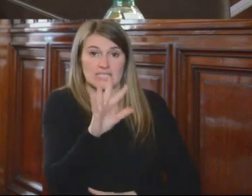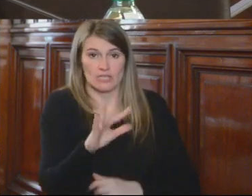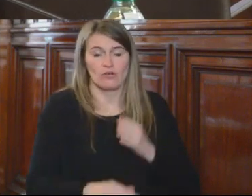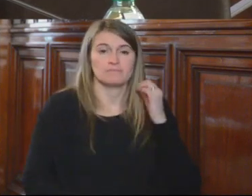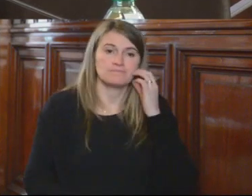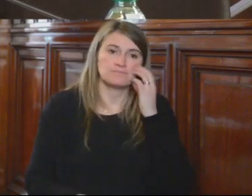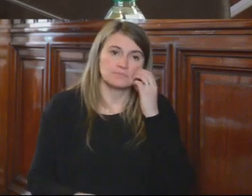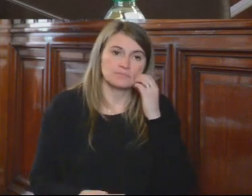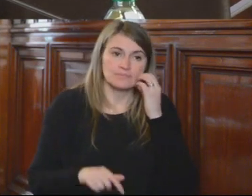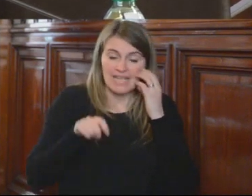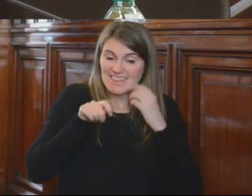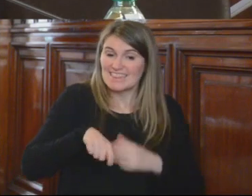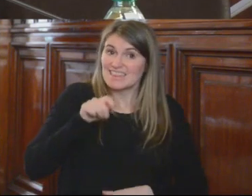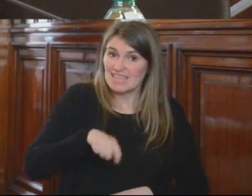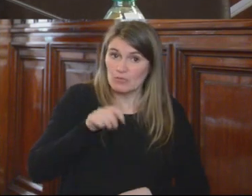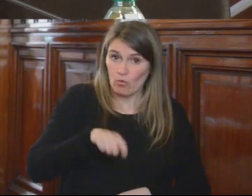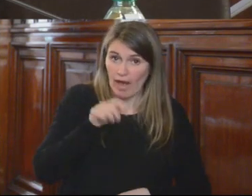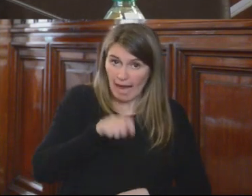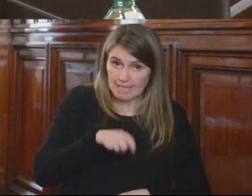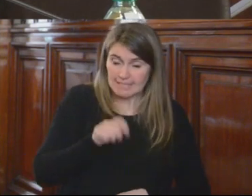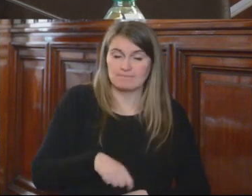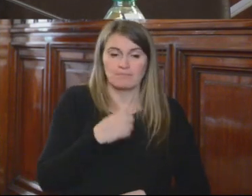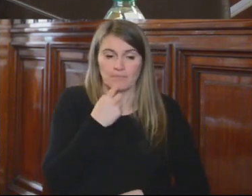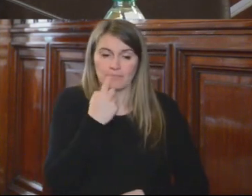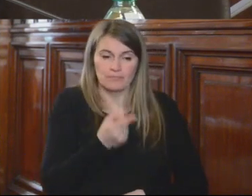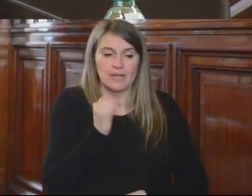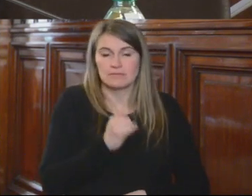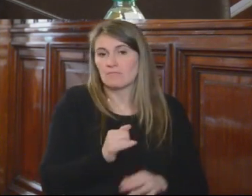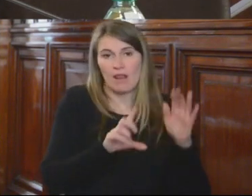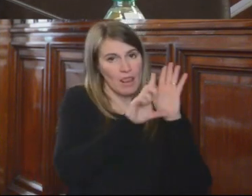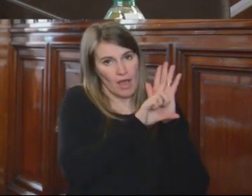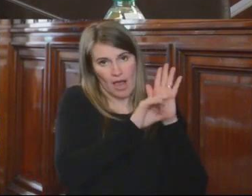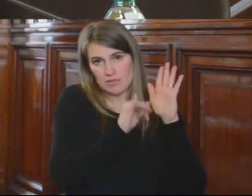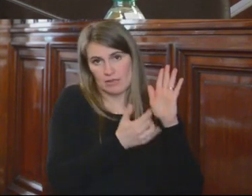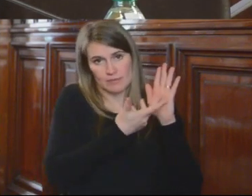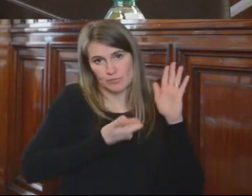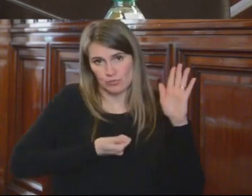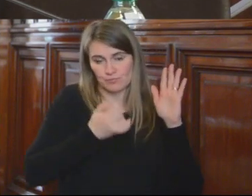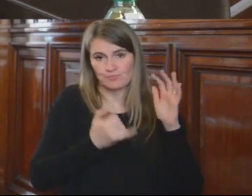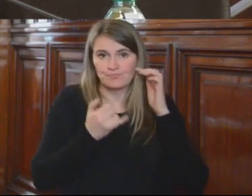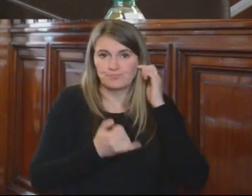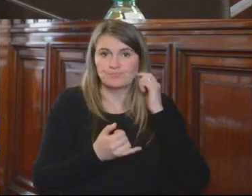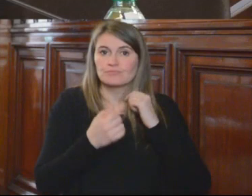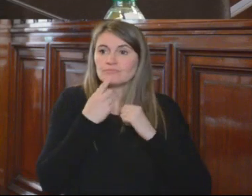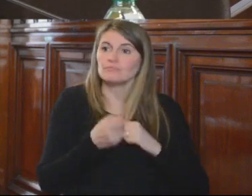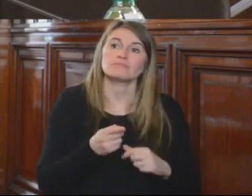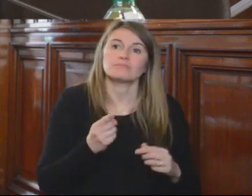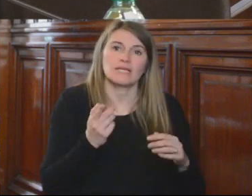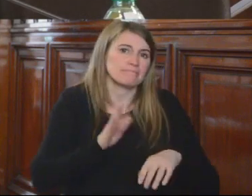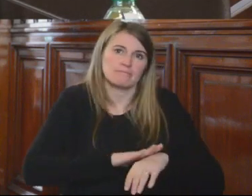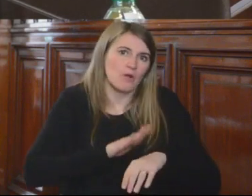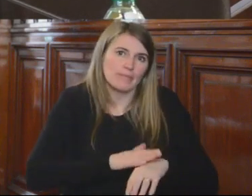Los tribunales de garantía se pronunciaron en base a un procedimiento legalmente establecido y sus decisiones son de ejecución inmediata.